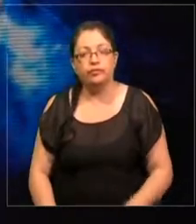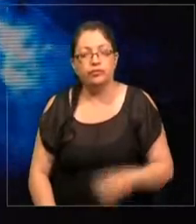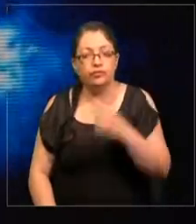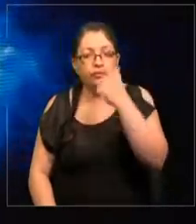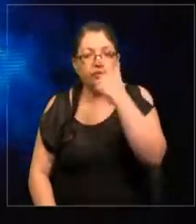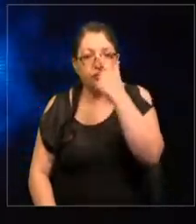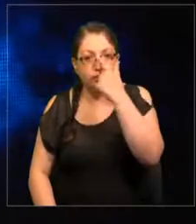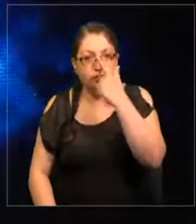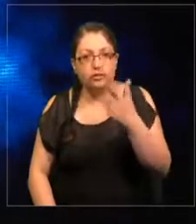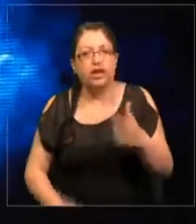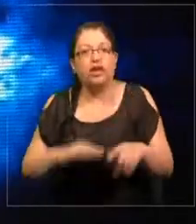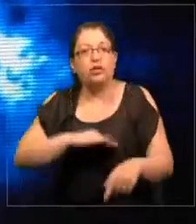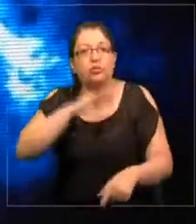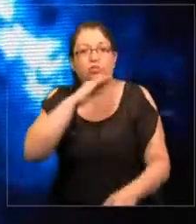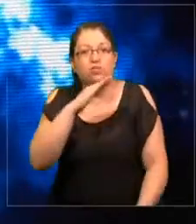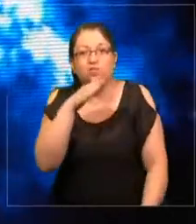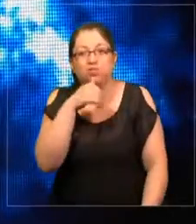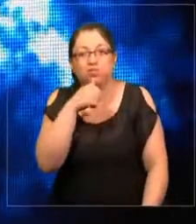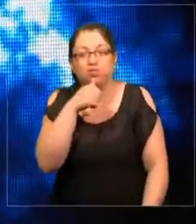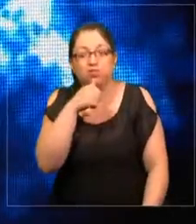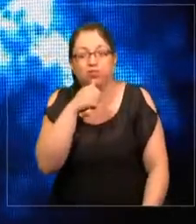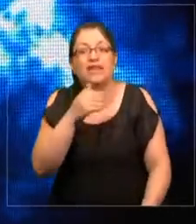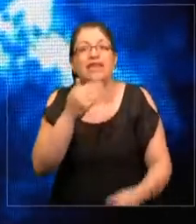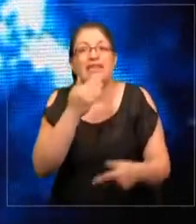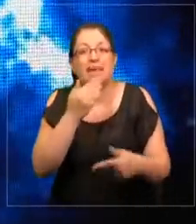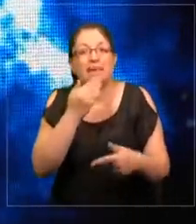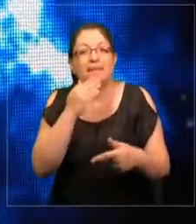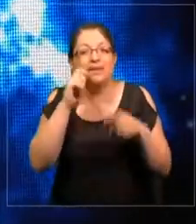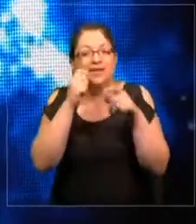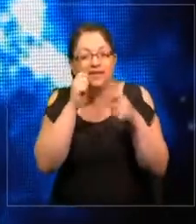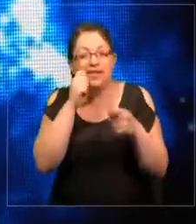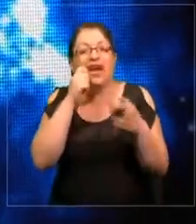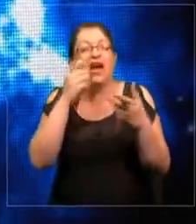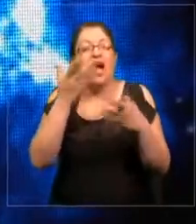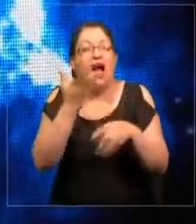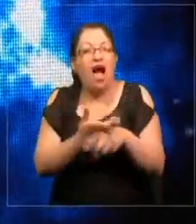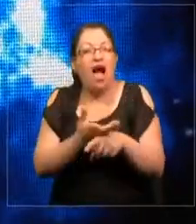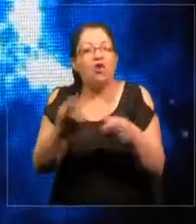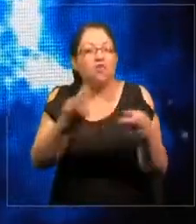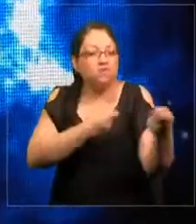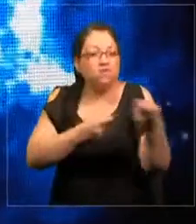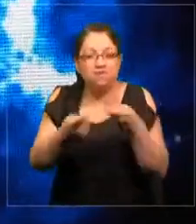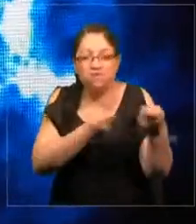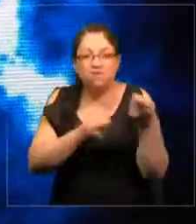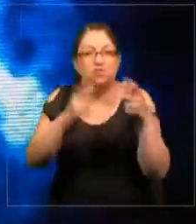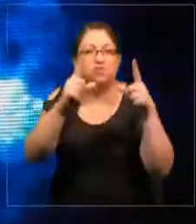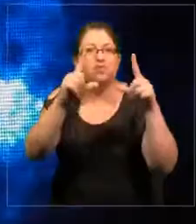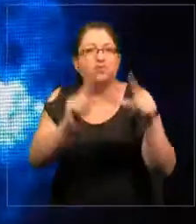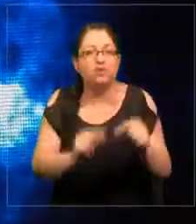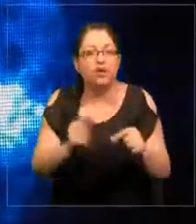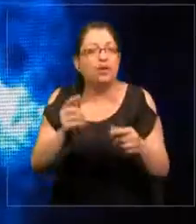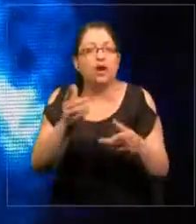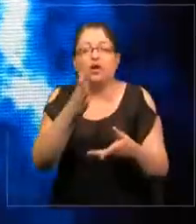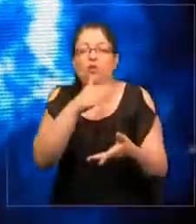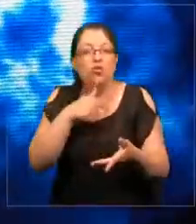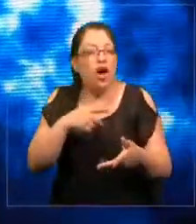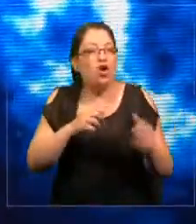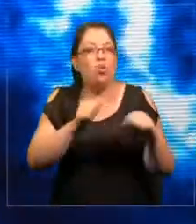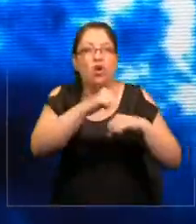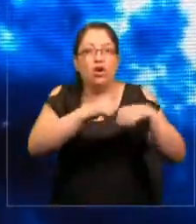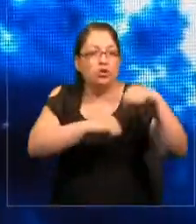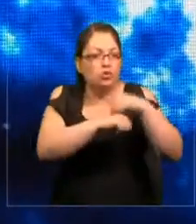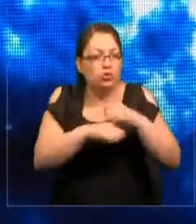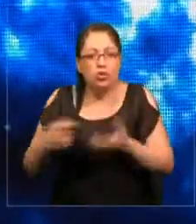satisface la demanda, sino que hay una escasez económica, no hay suficiente infraestructura o capital o capacidad